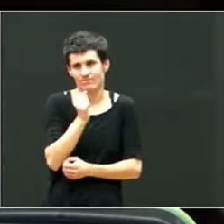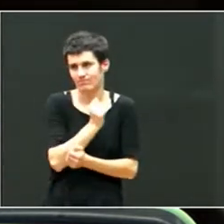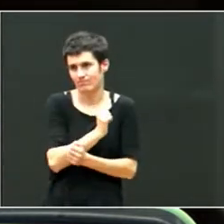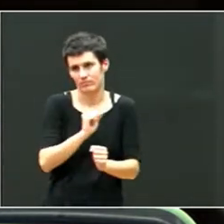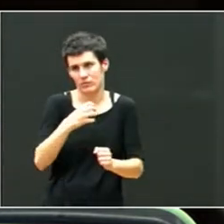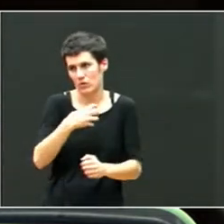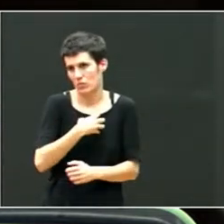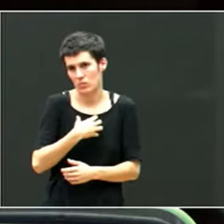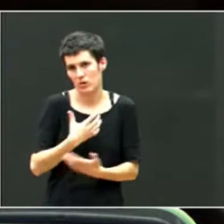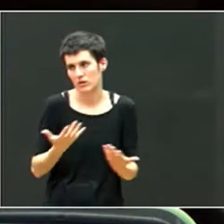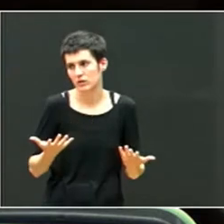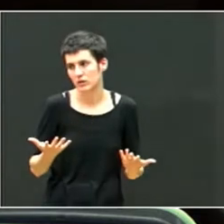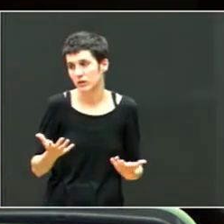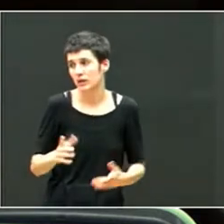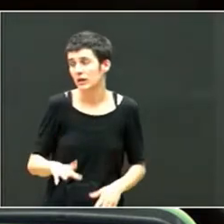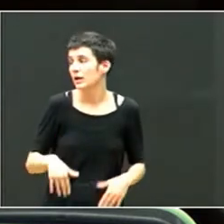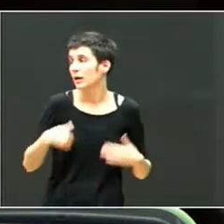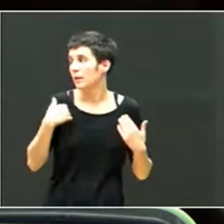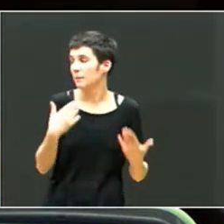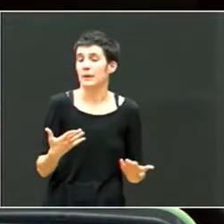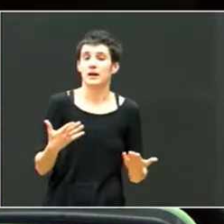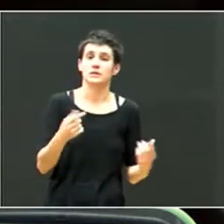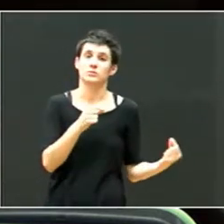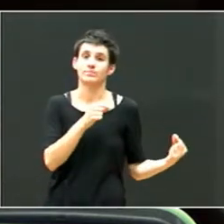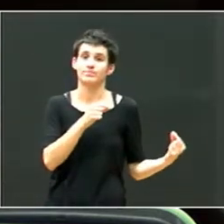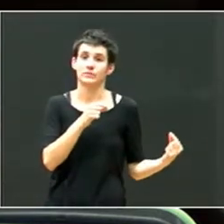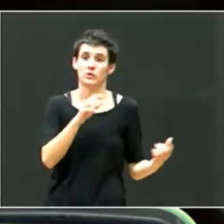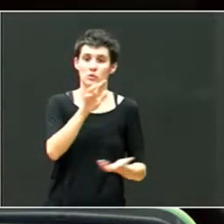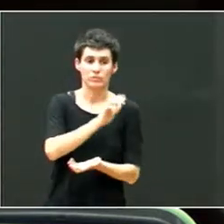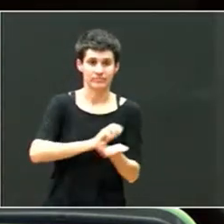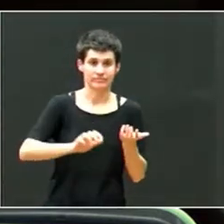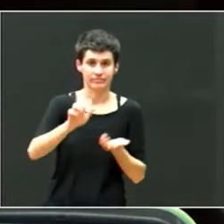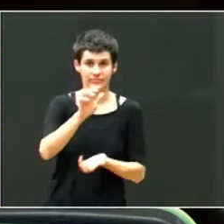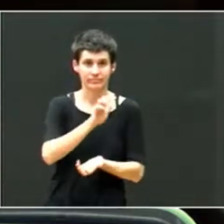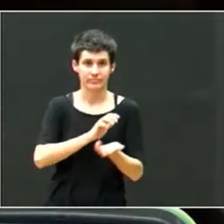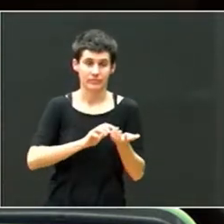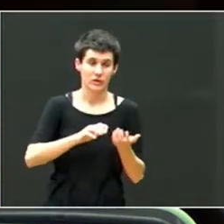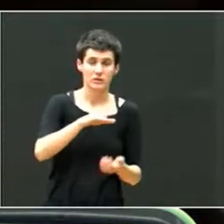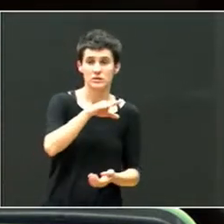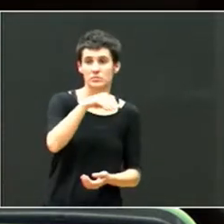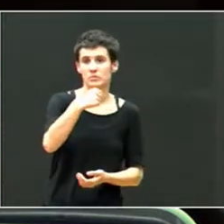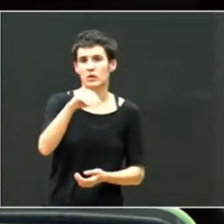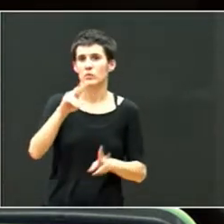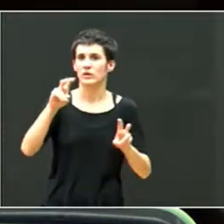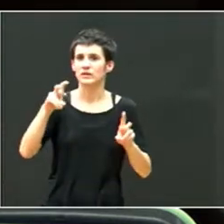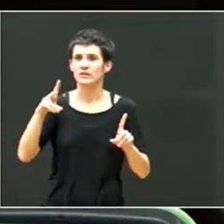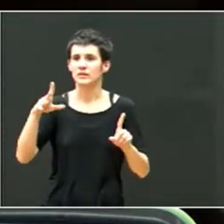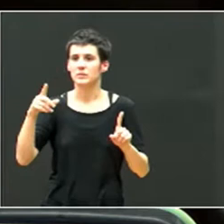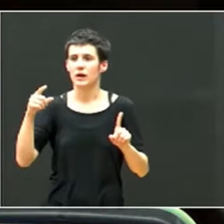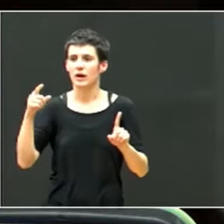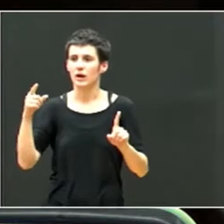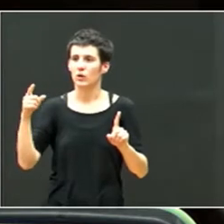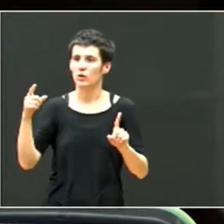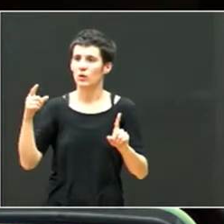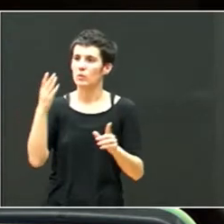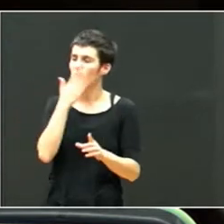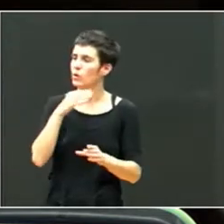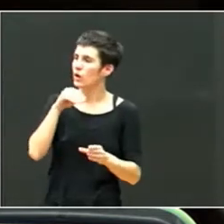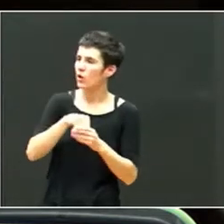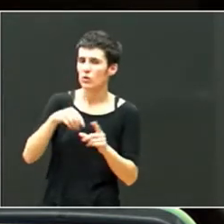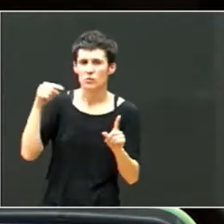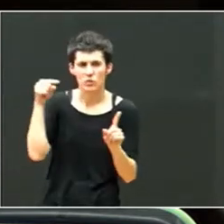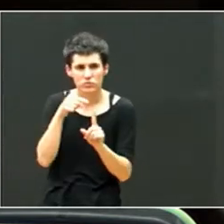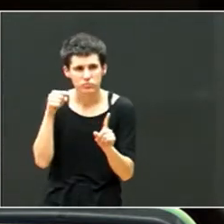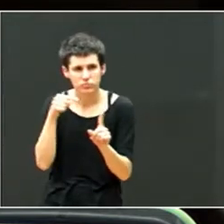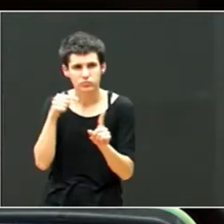es todo el trabajo de los conflictos relacionales de estos menores con los iguales. Todos los temas de bullying donde esto puede pasar con más